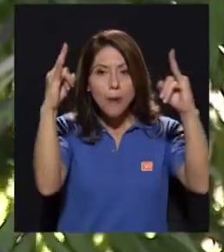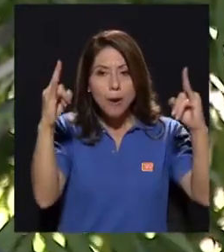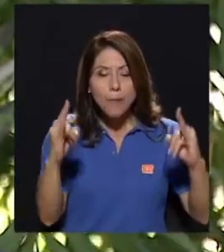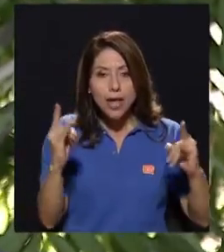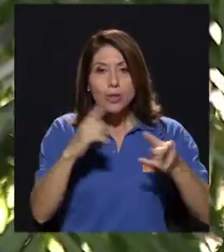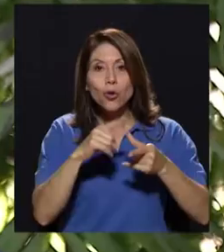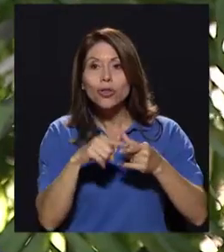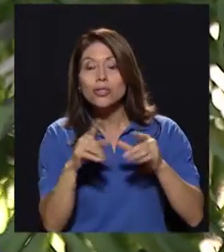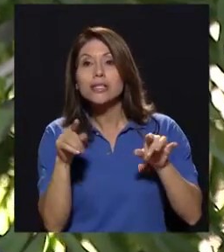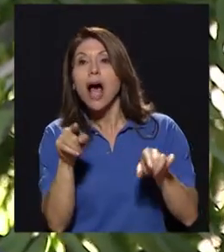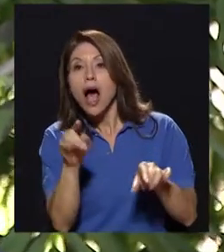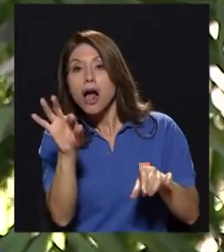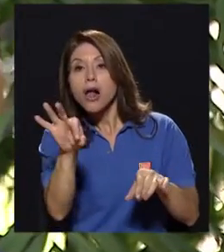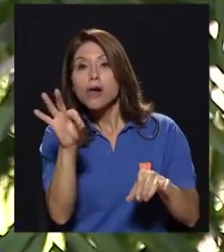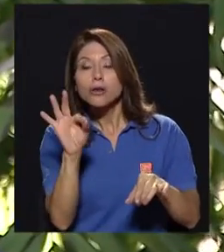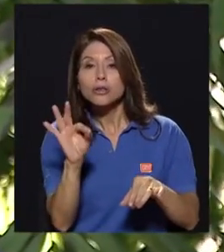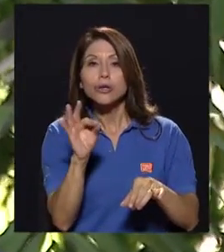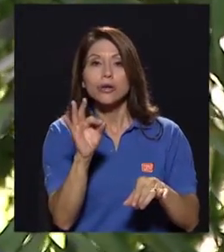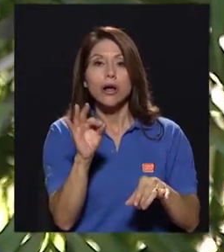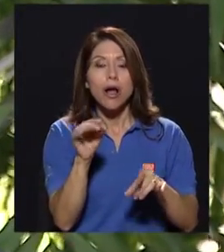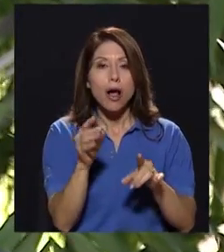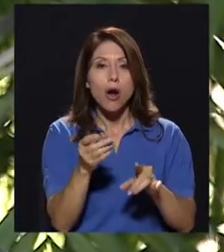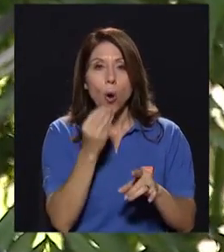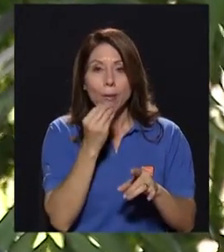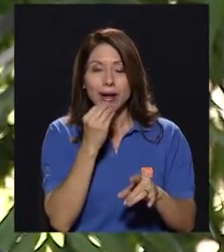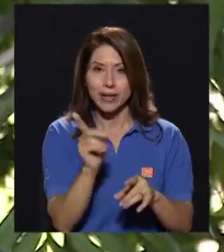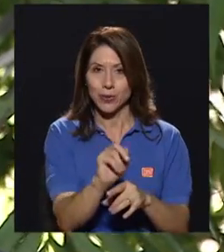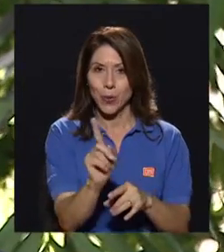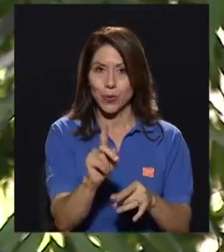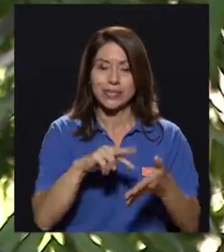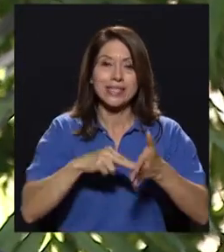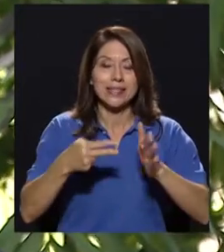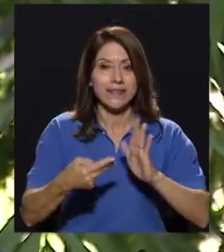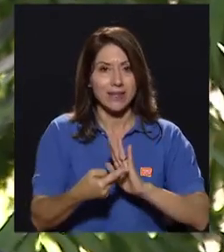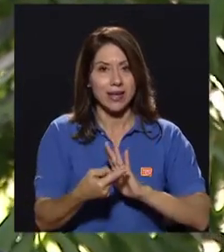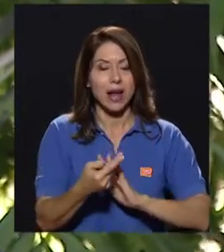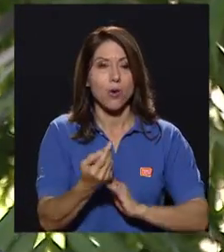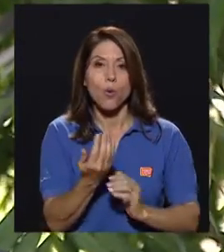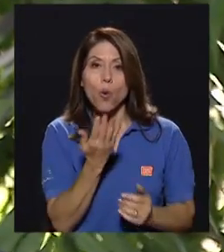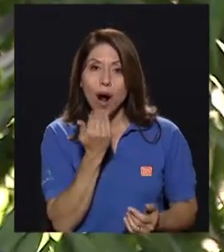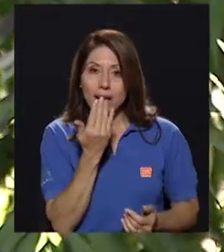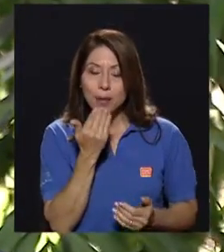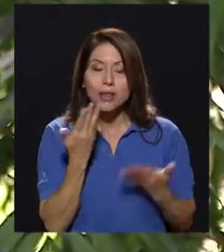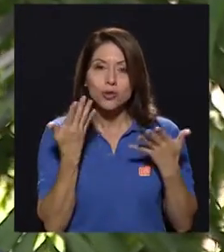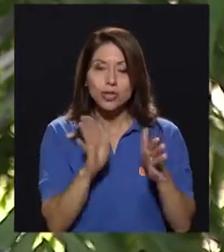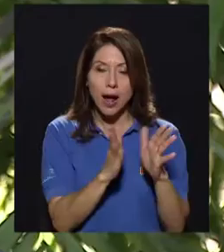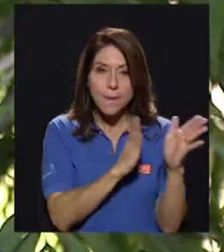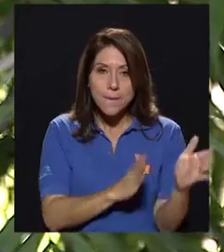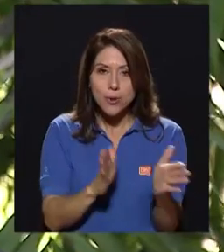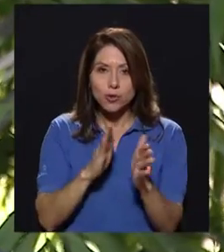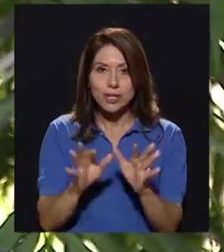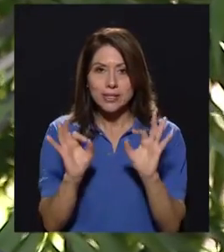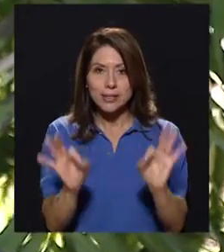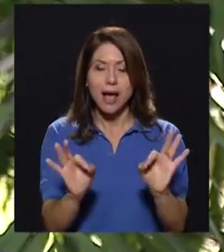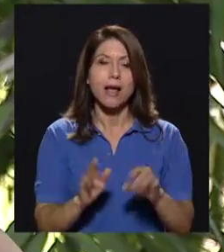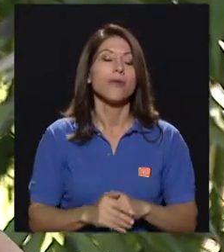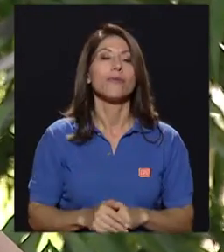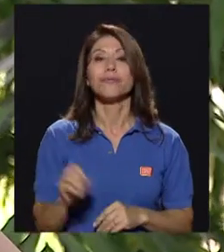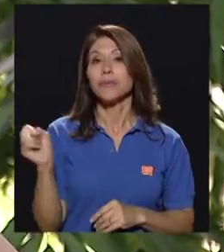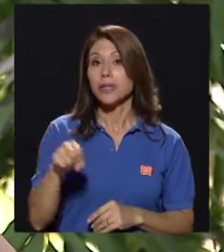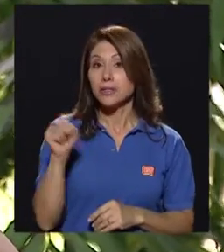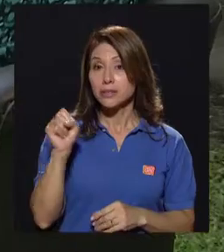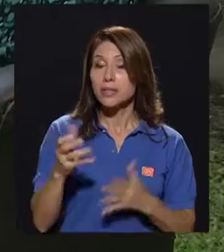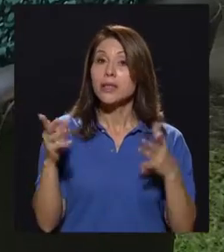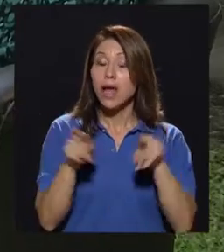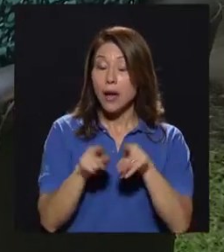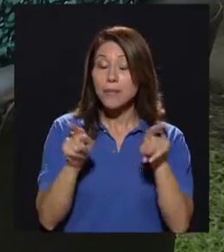extraer un insecto y comer. O sea, de eso no se trata, ¿verdad?, sino que sea como alimento, como tal, procesado como tal. Claro, inclusive se